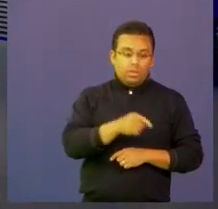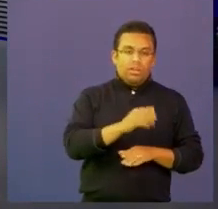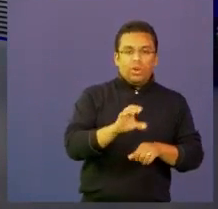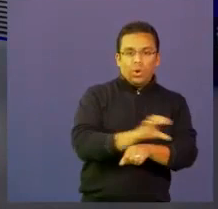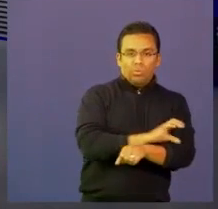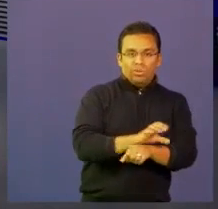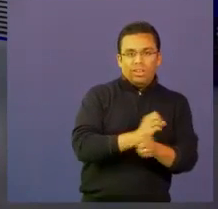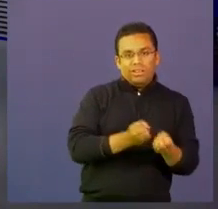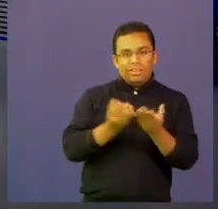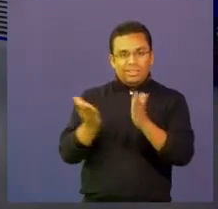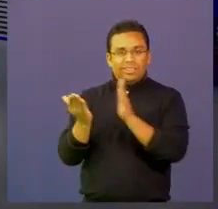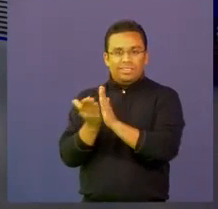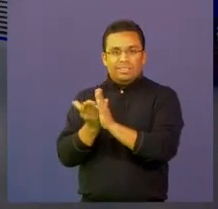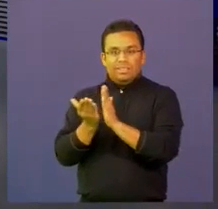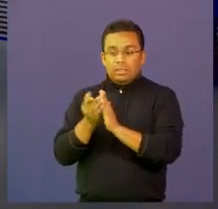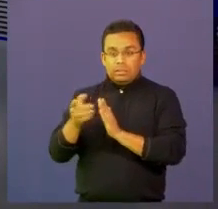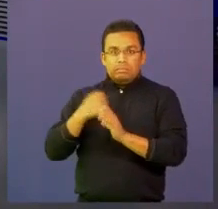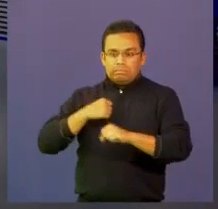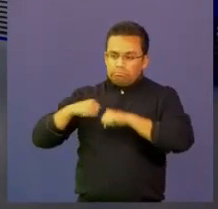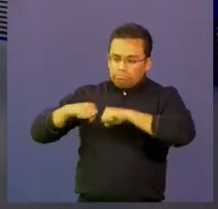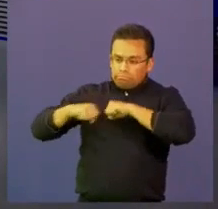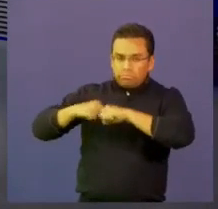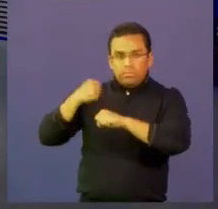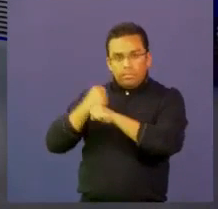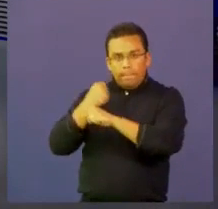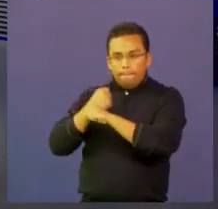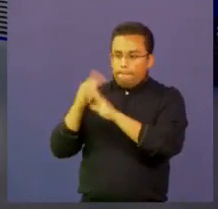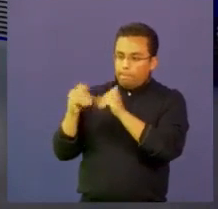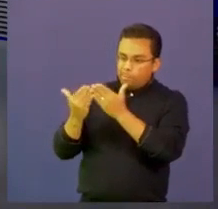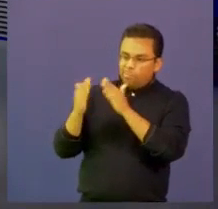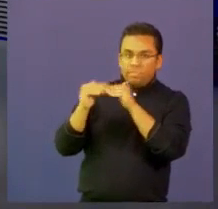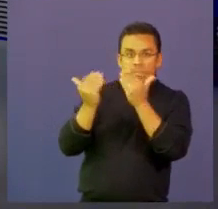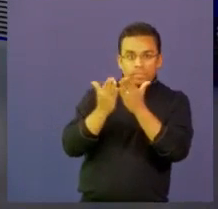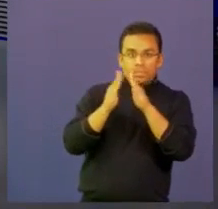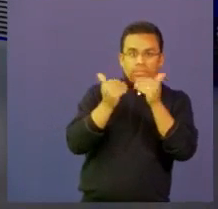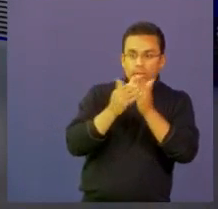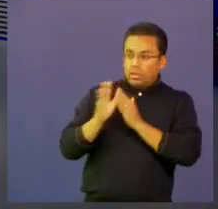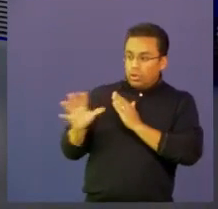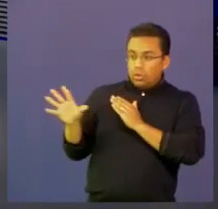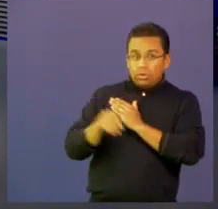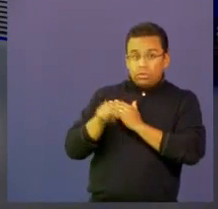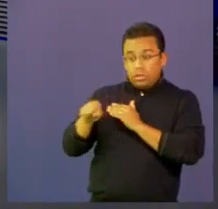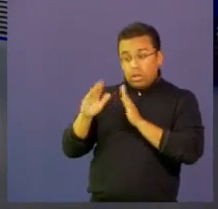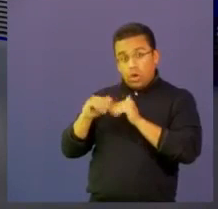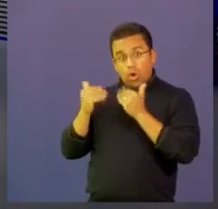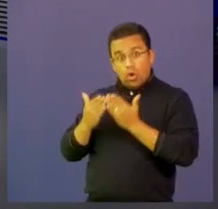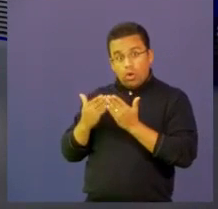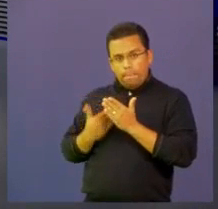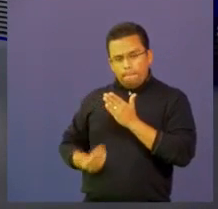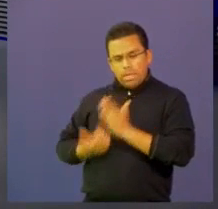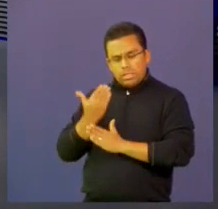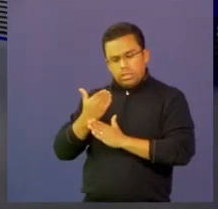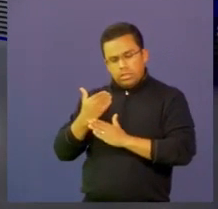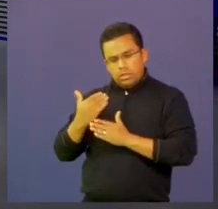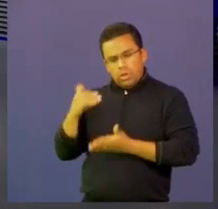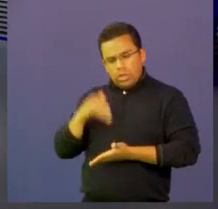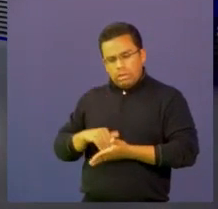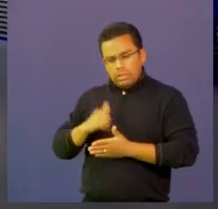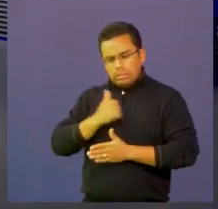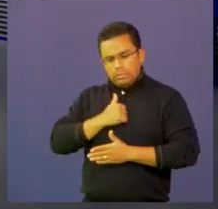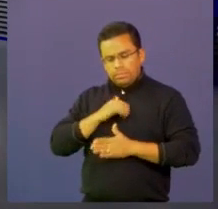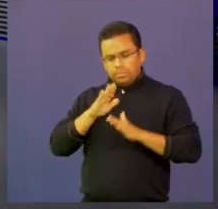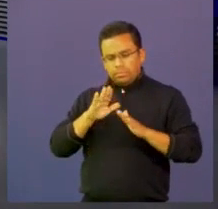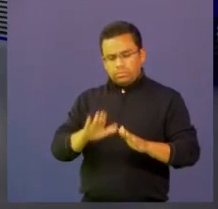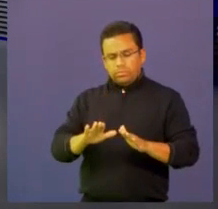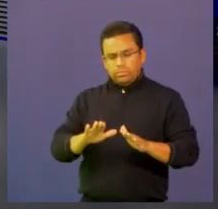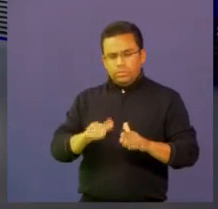trabajando y trabajando con las escuelas. Y creo que las escuelas en este momento se deben repensar y empezar a mirar esos muros que hay